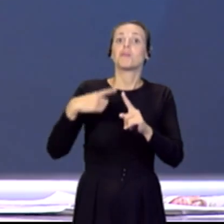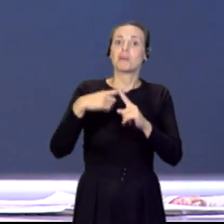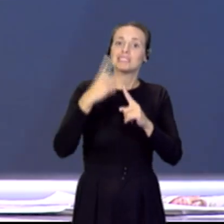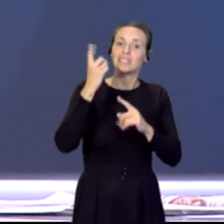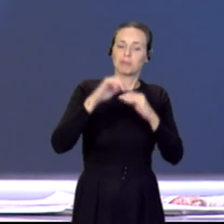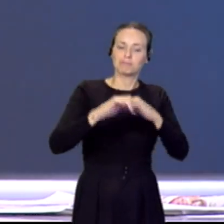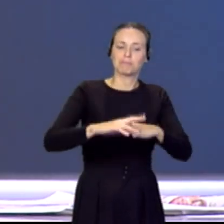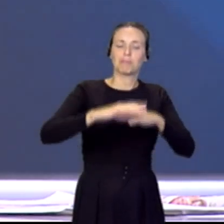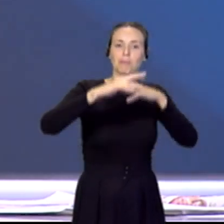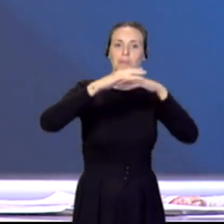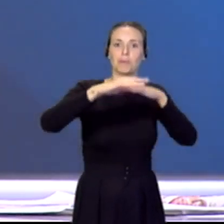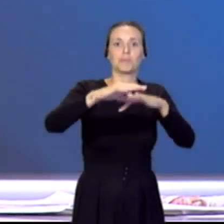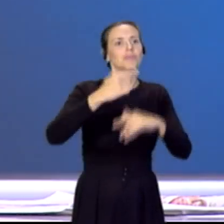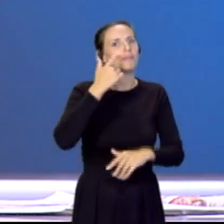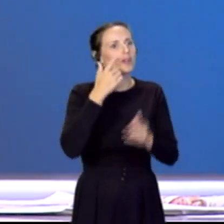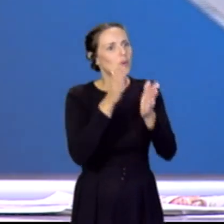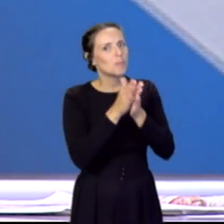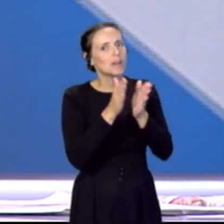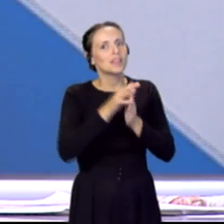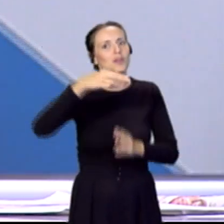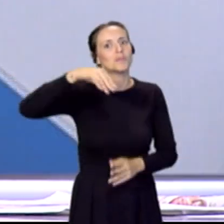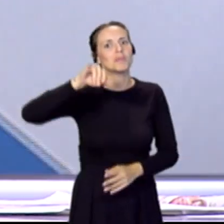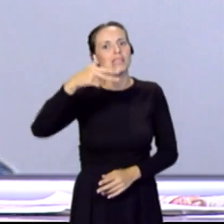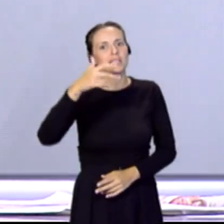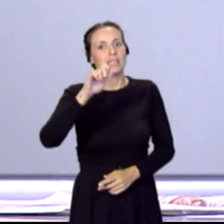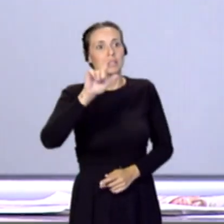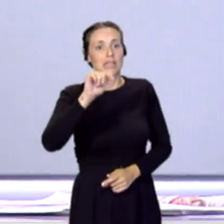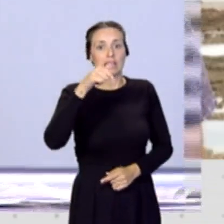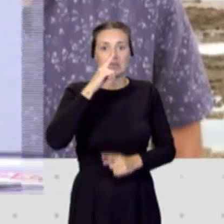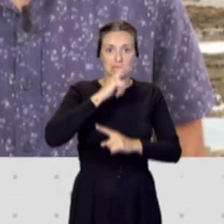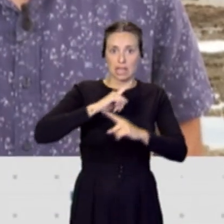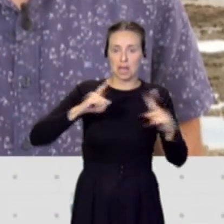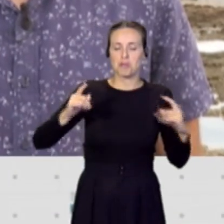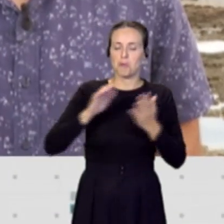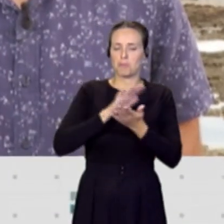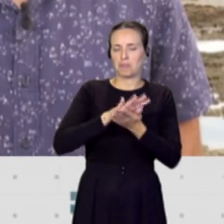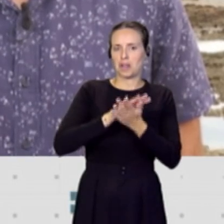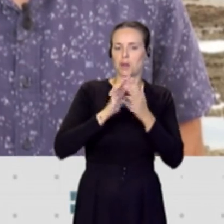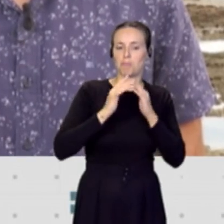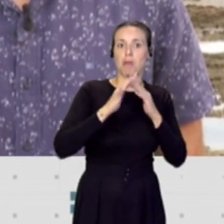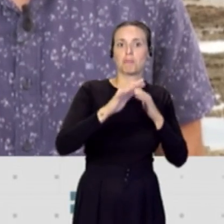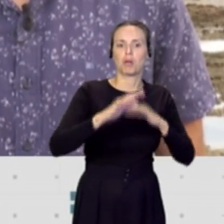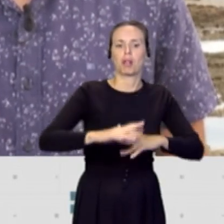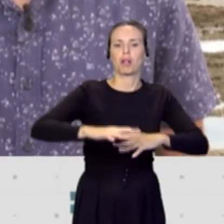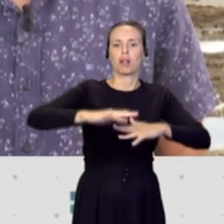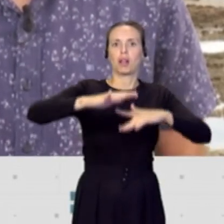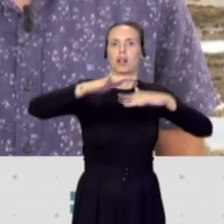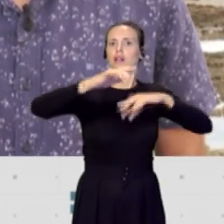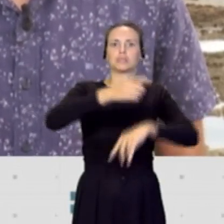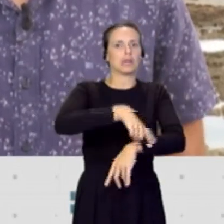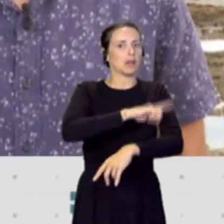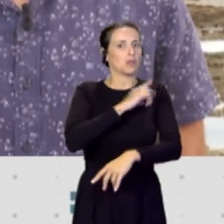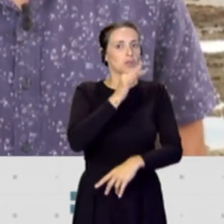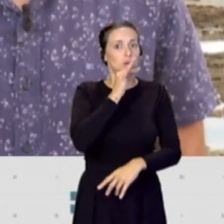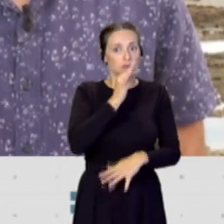podemos hablar con Michel Quintana. Este año mar en calma, no se han dado esos grandes rebosos, eso sí. Así que, Miguel, mucha tranquilidad con estas